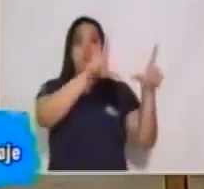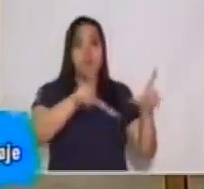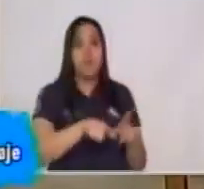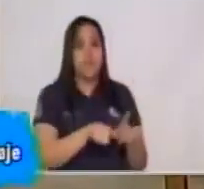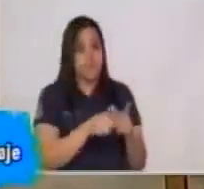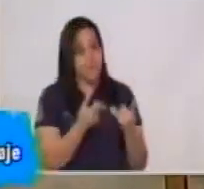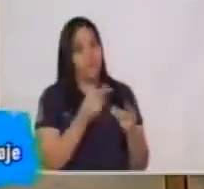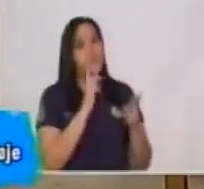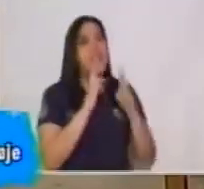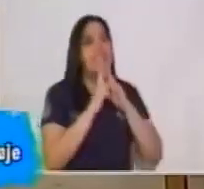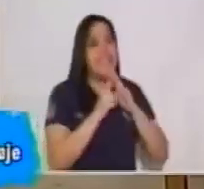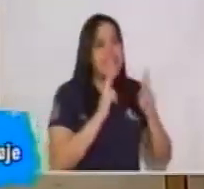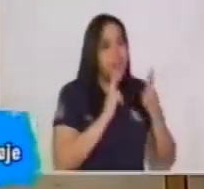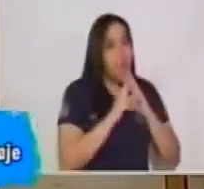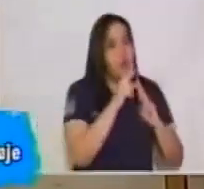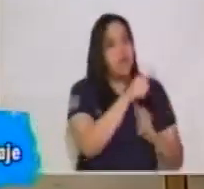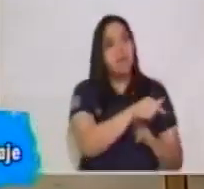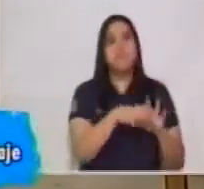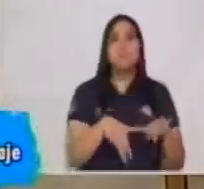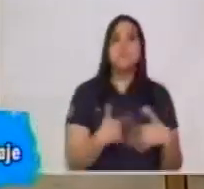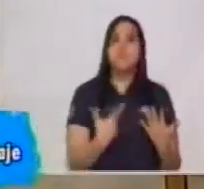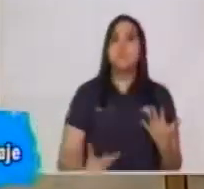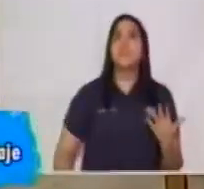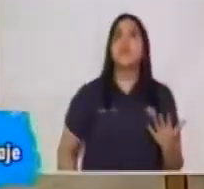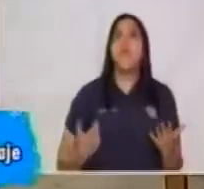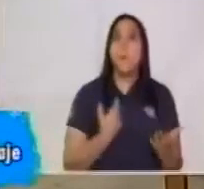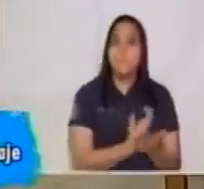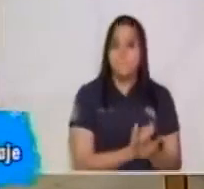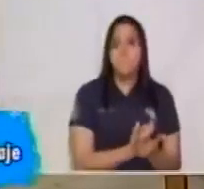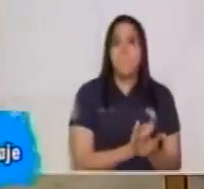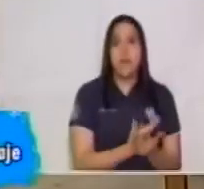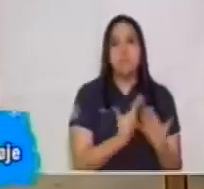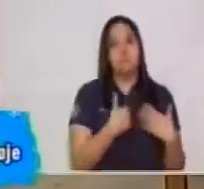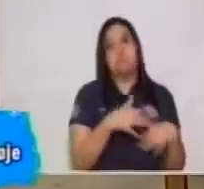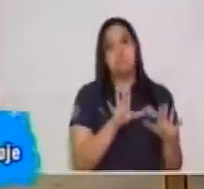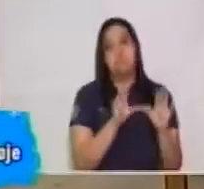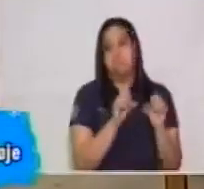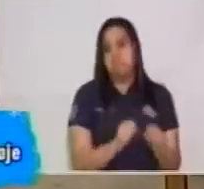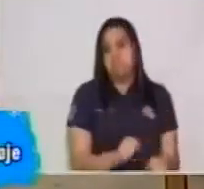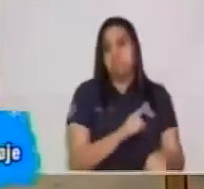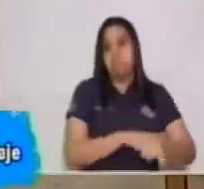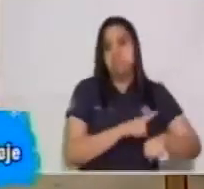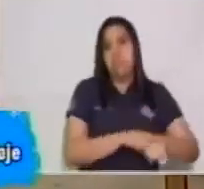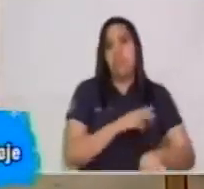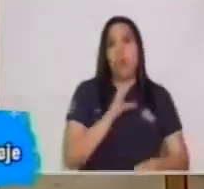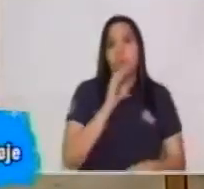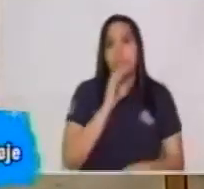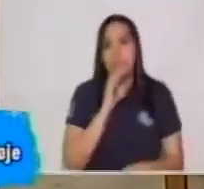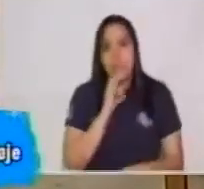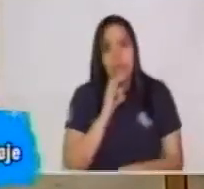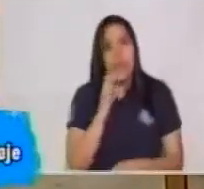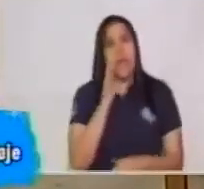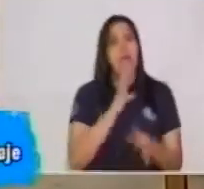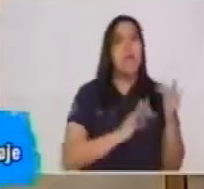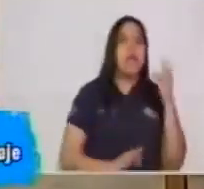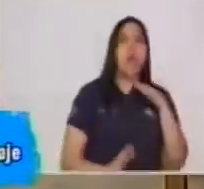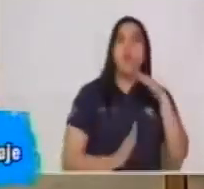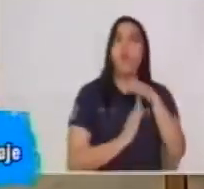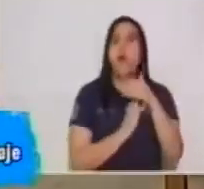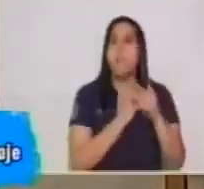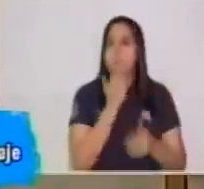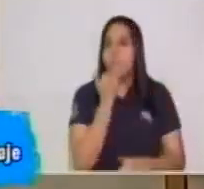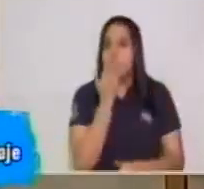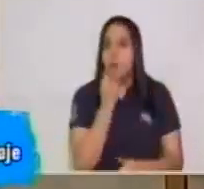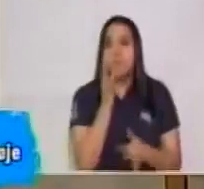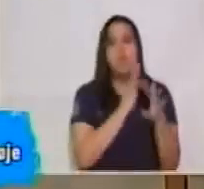se refiere a comprar algo. En qué momento puede ser tal vez una cena, o algún almuerzo, o el